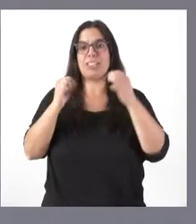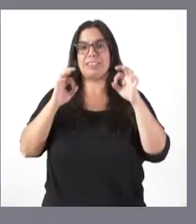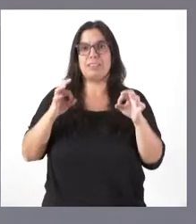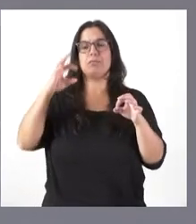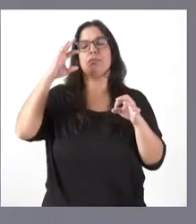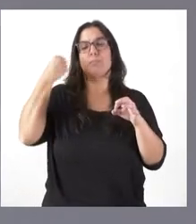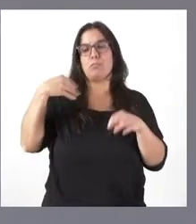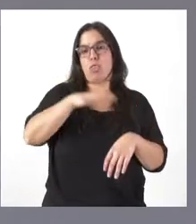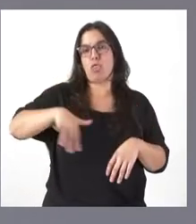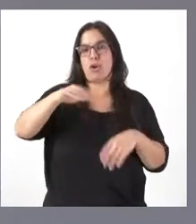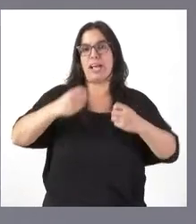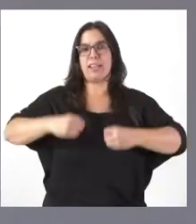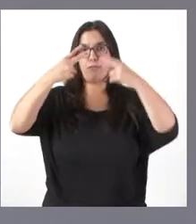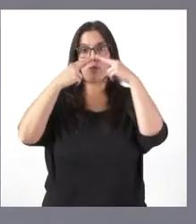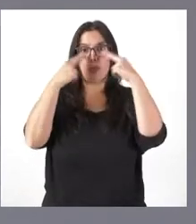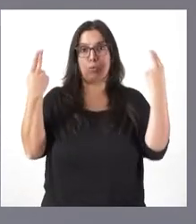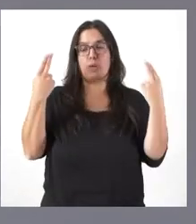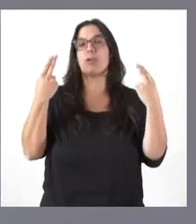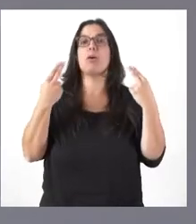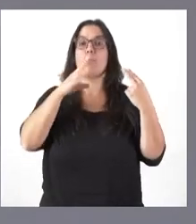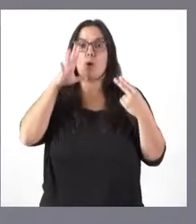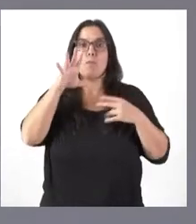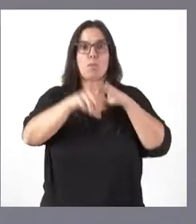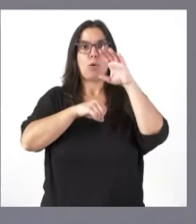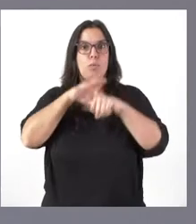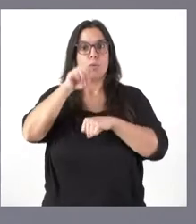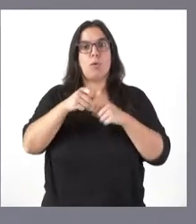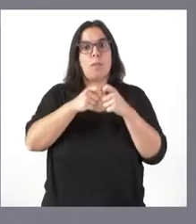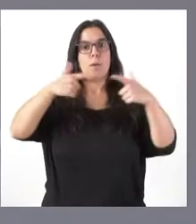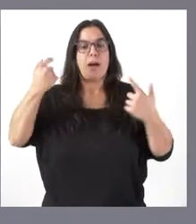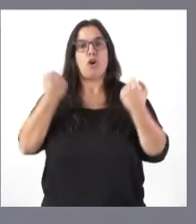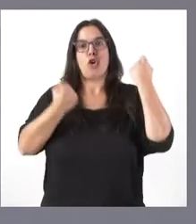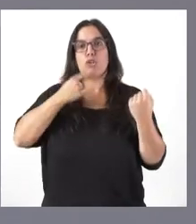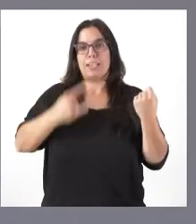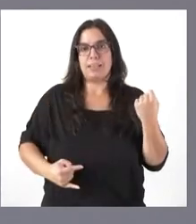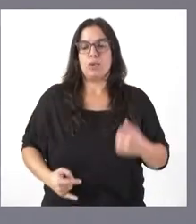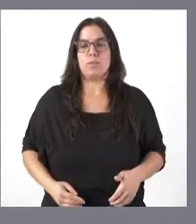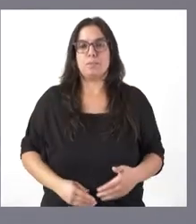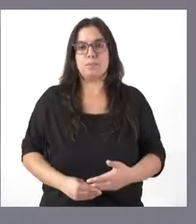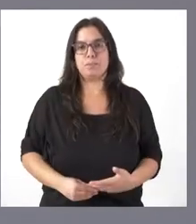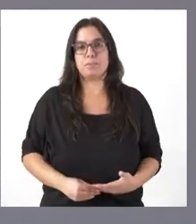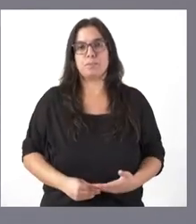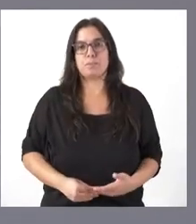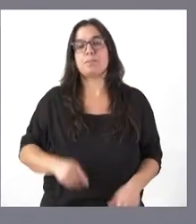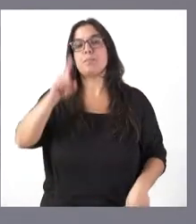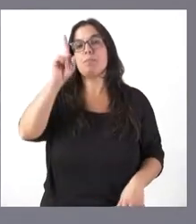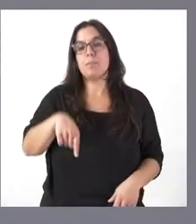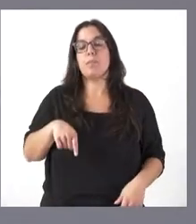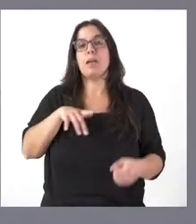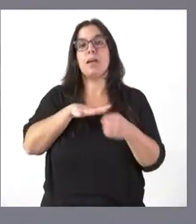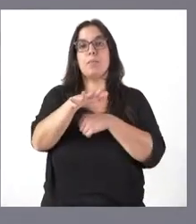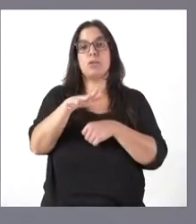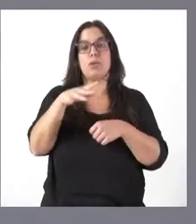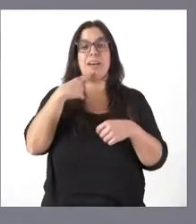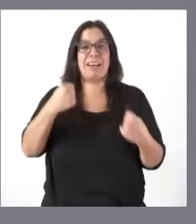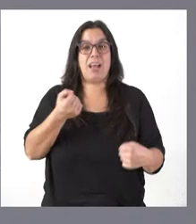públicos, asociado a la progresiva adquisición de vehículos eléctricos. En el ámbito de eficiencia energética y